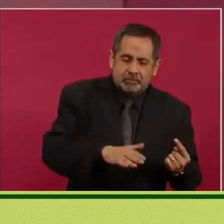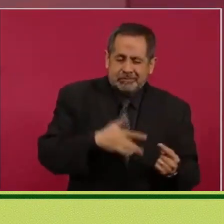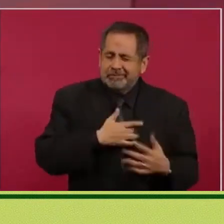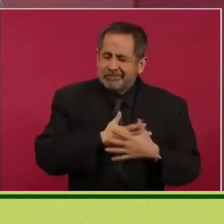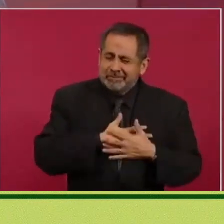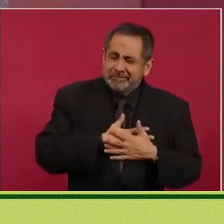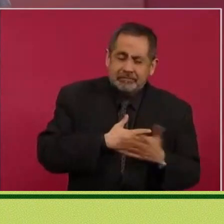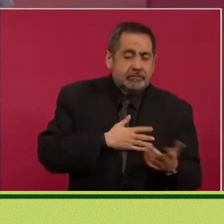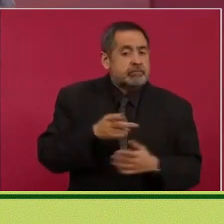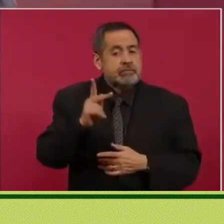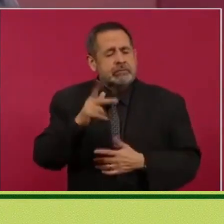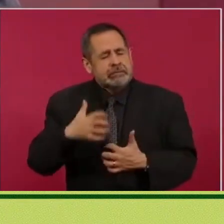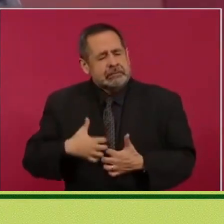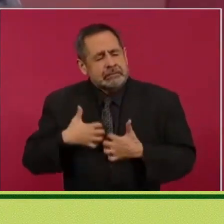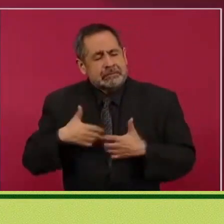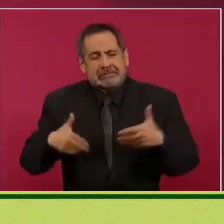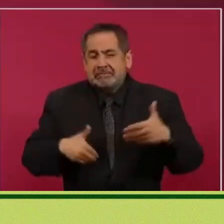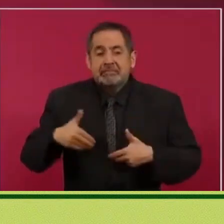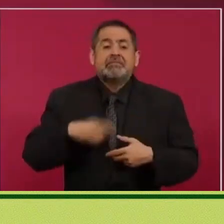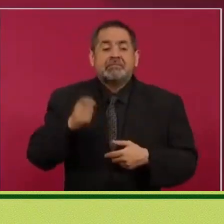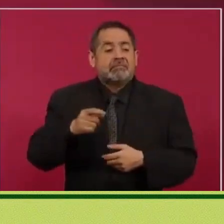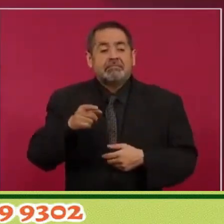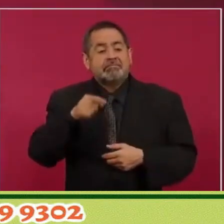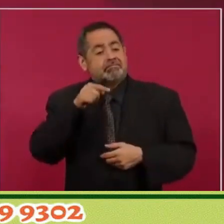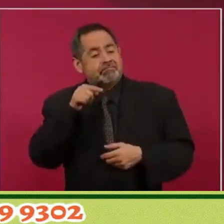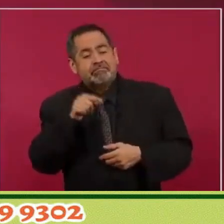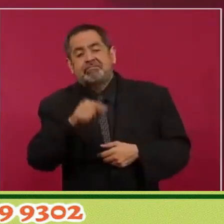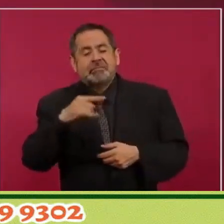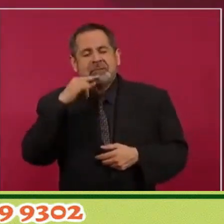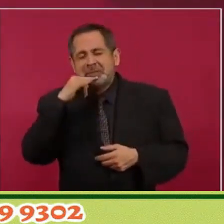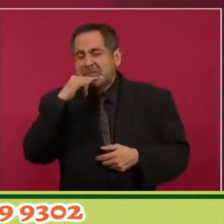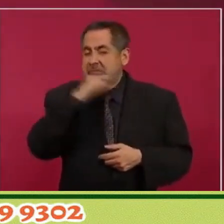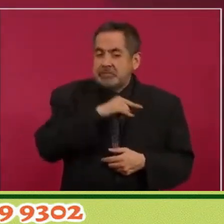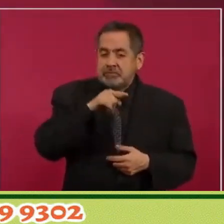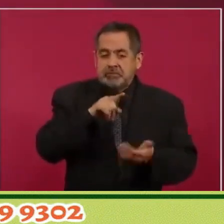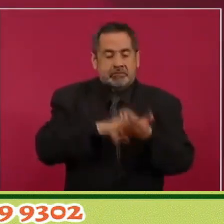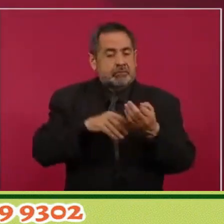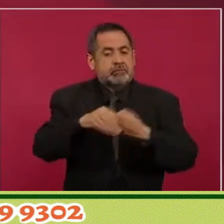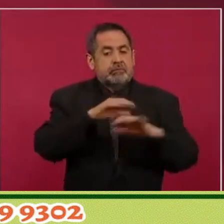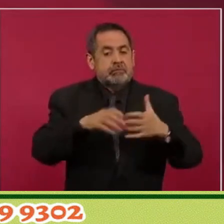molesta es la hipocresía y el papel